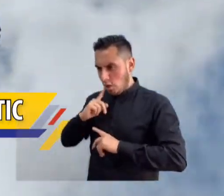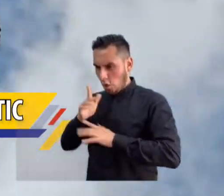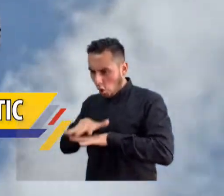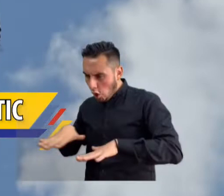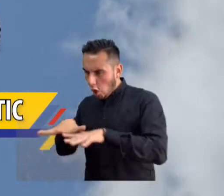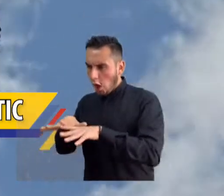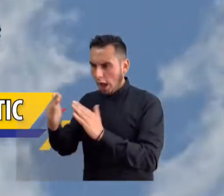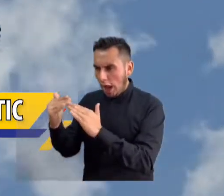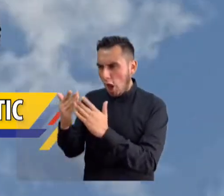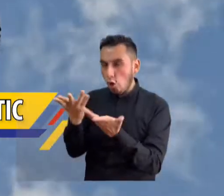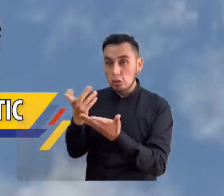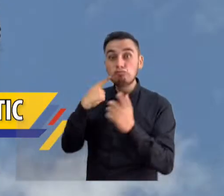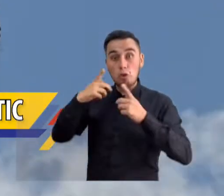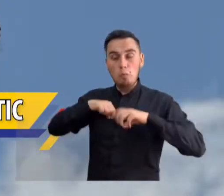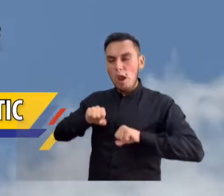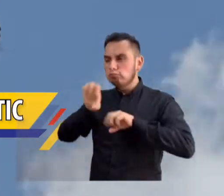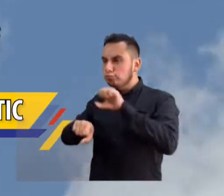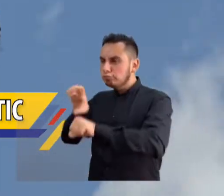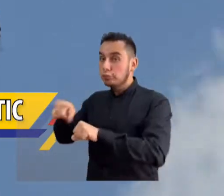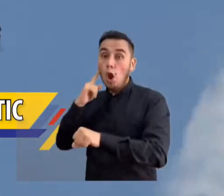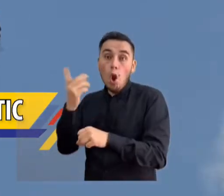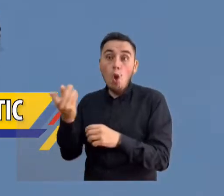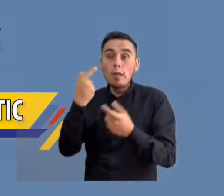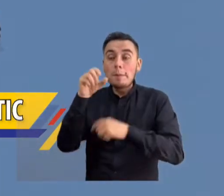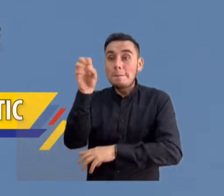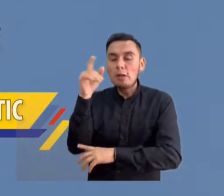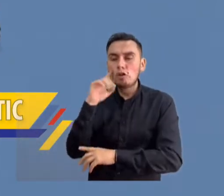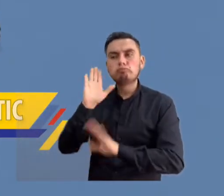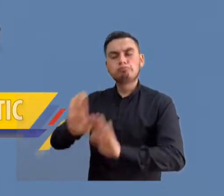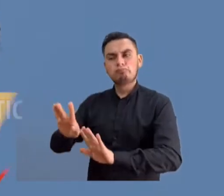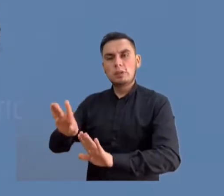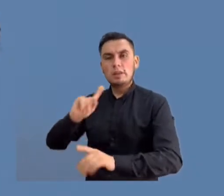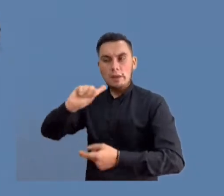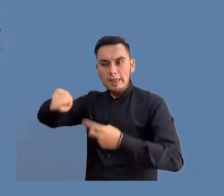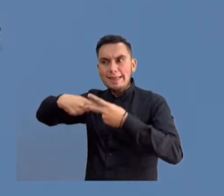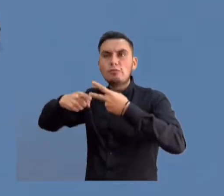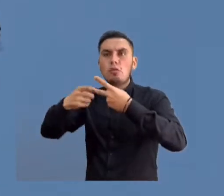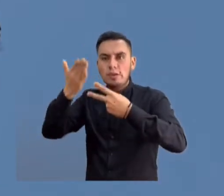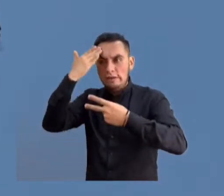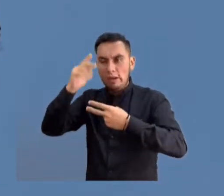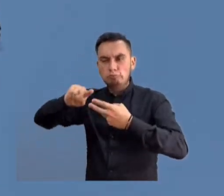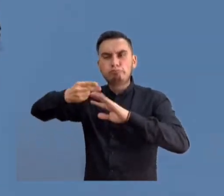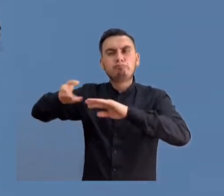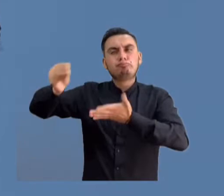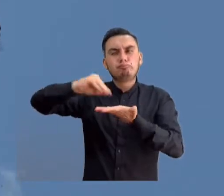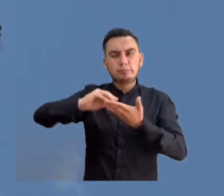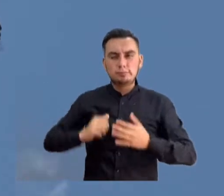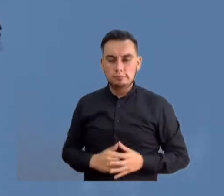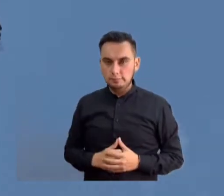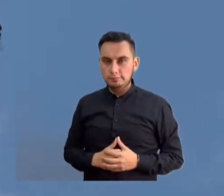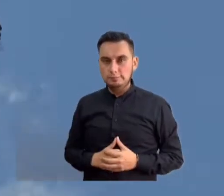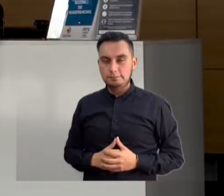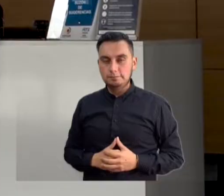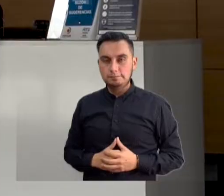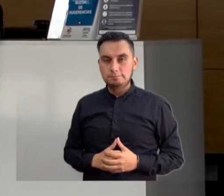ya que tiene la potestad de embargar o congelar cuentas y bienes hasta por el doble de los dineros del anticipo.